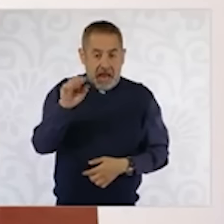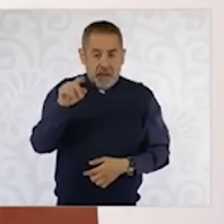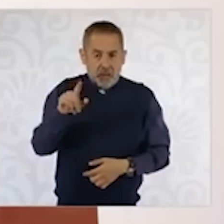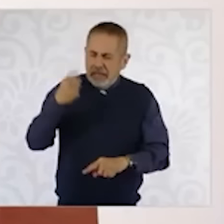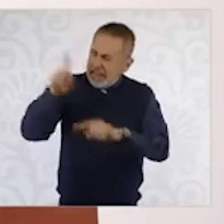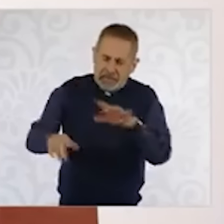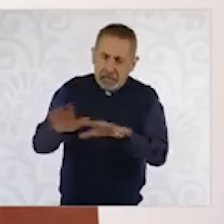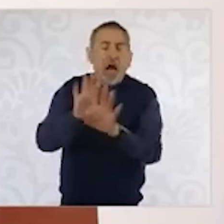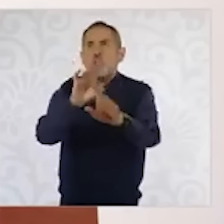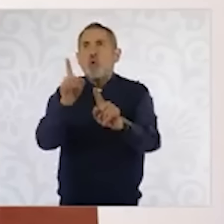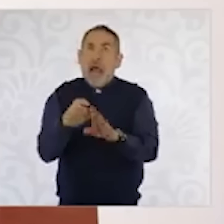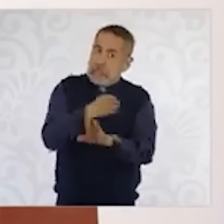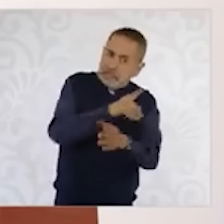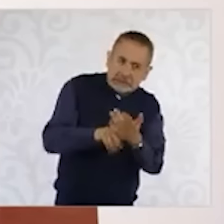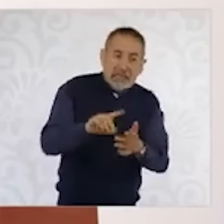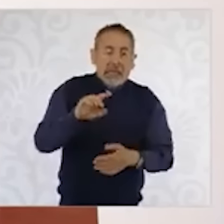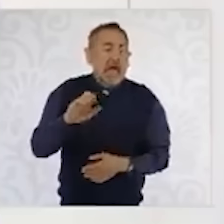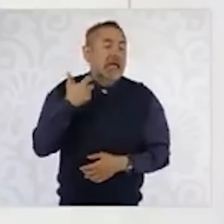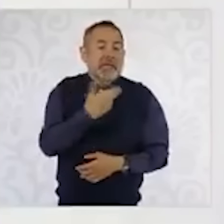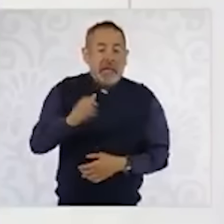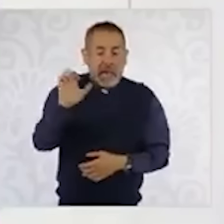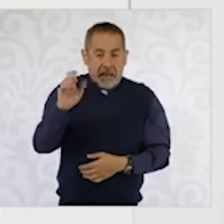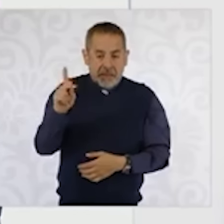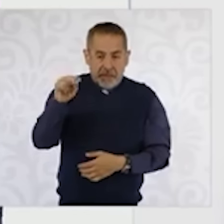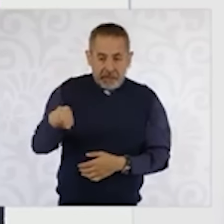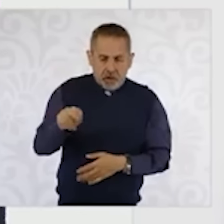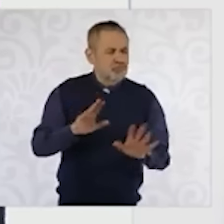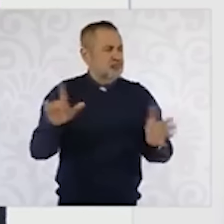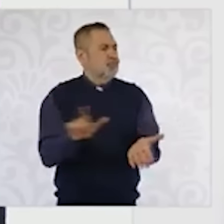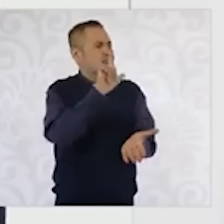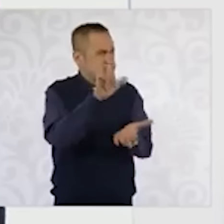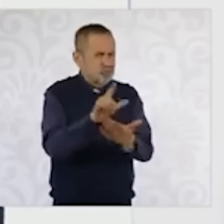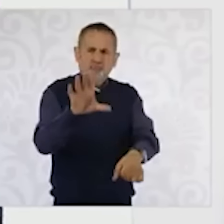y Peña se hacen la reforma energética